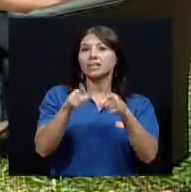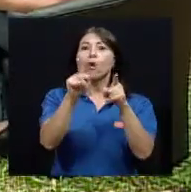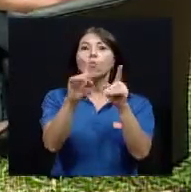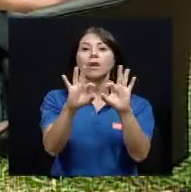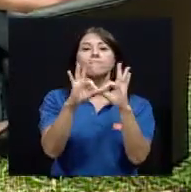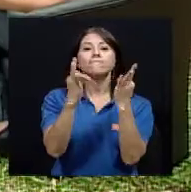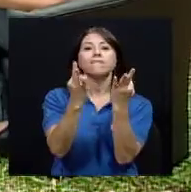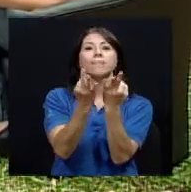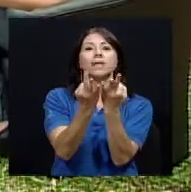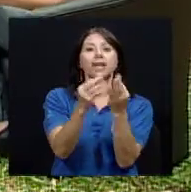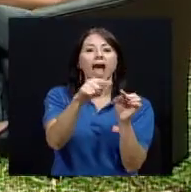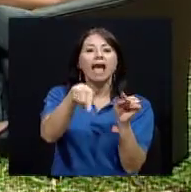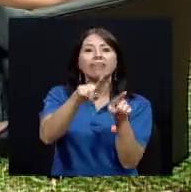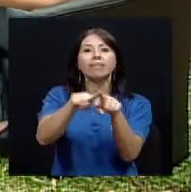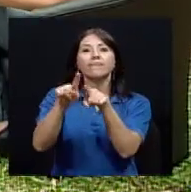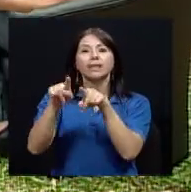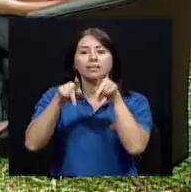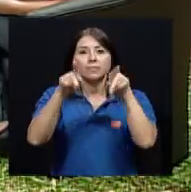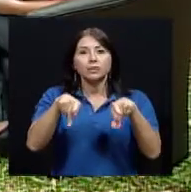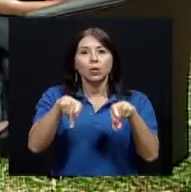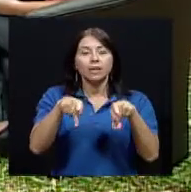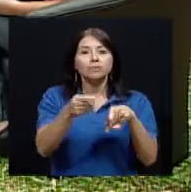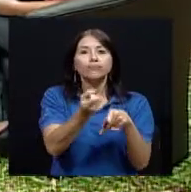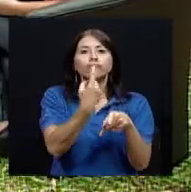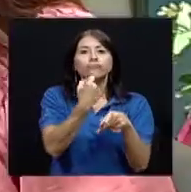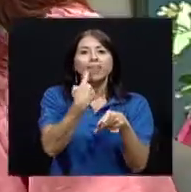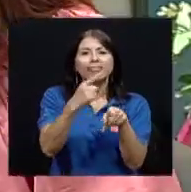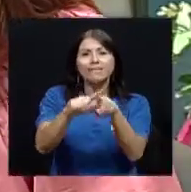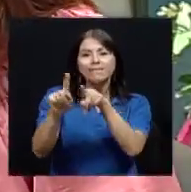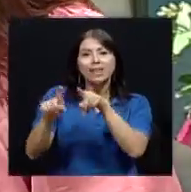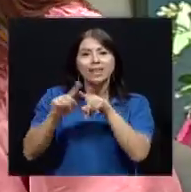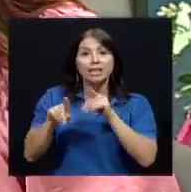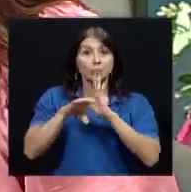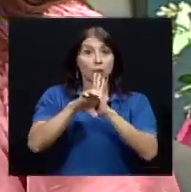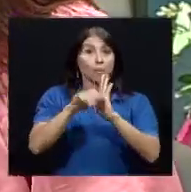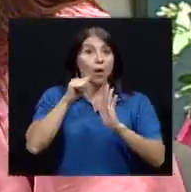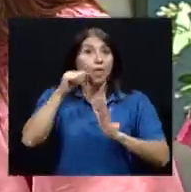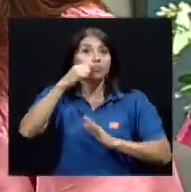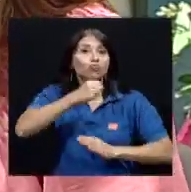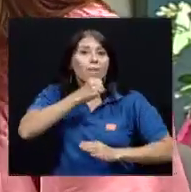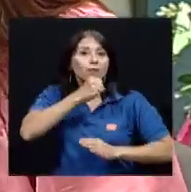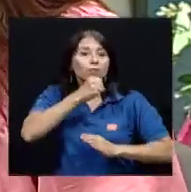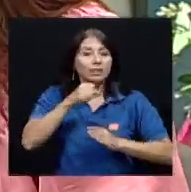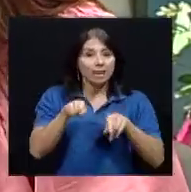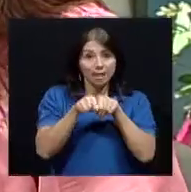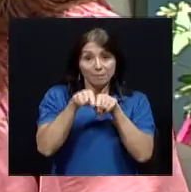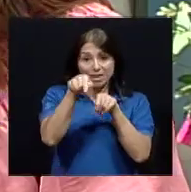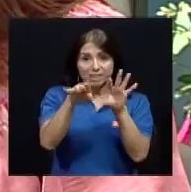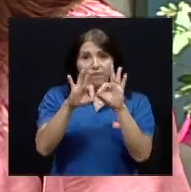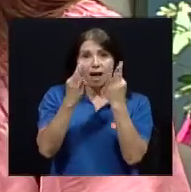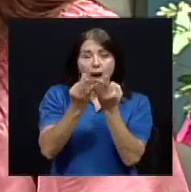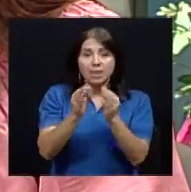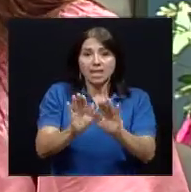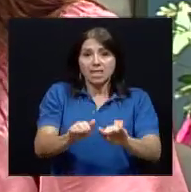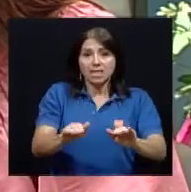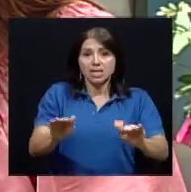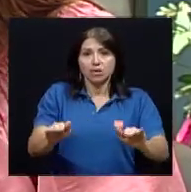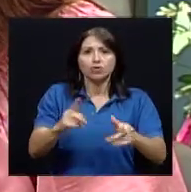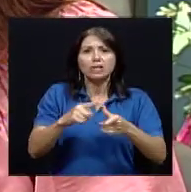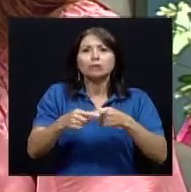consumiendo medicamentos por determinadas situaciones y cuando hay adultos mayores y niños también la dinámica y tiene un papel